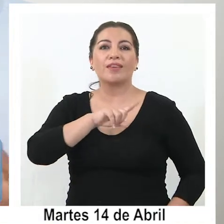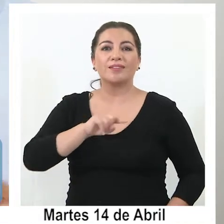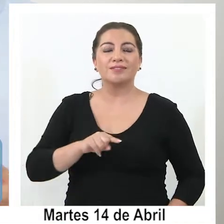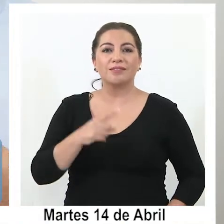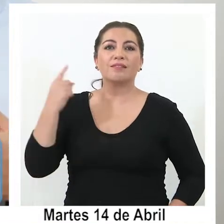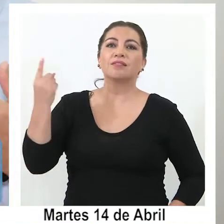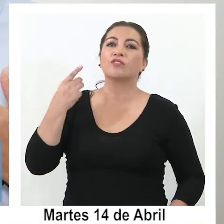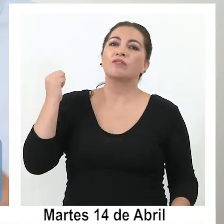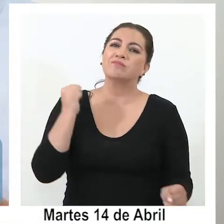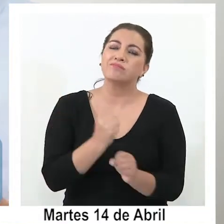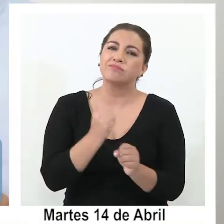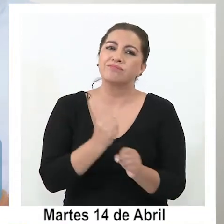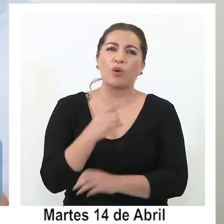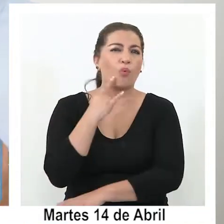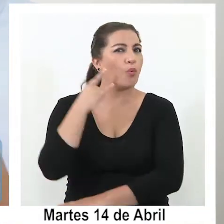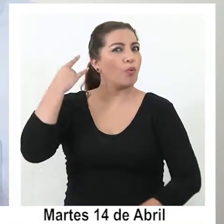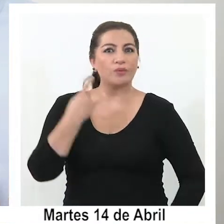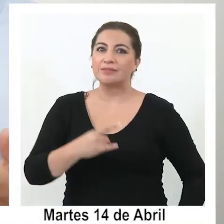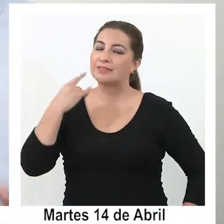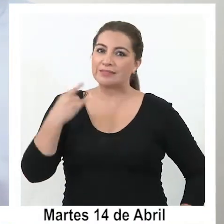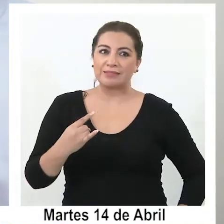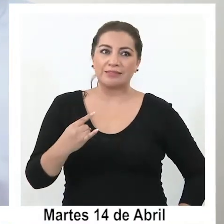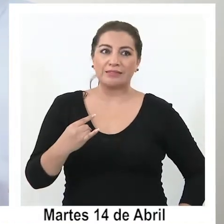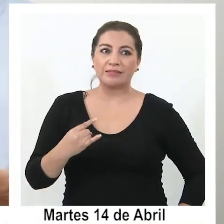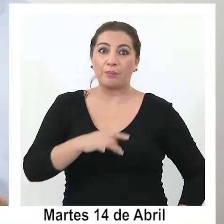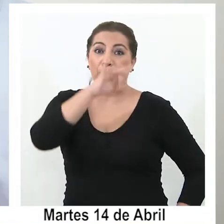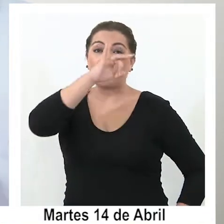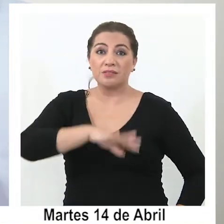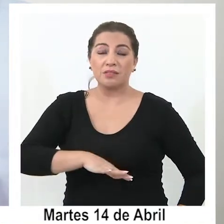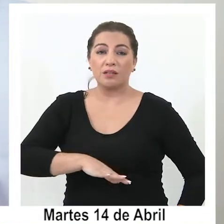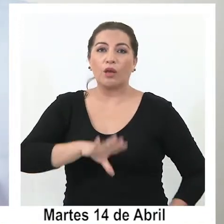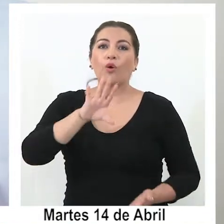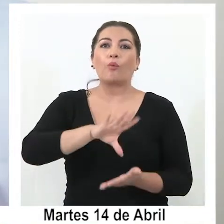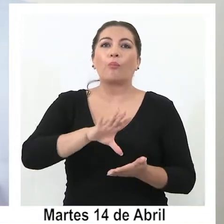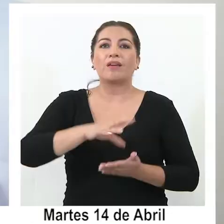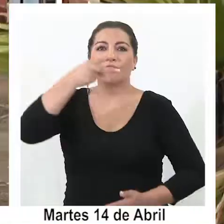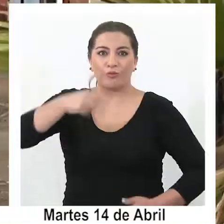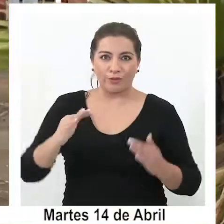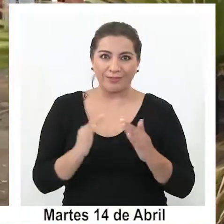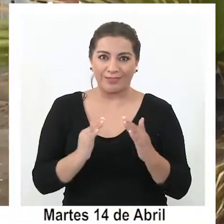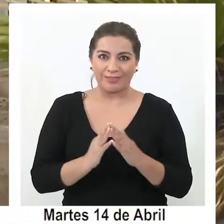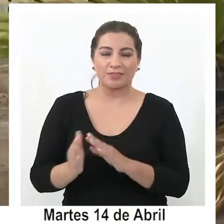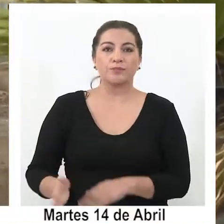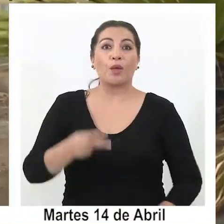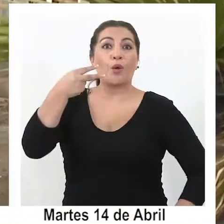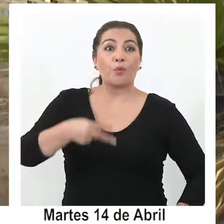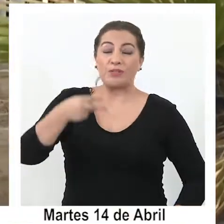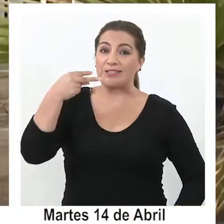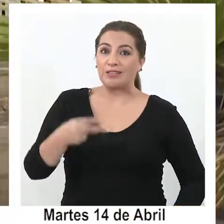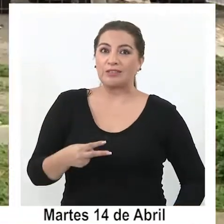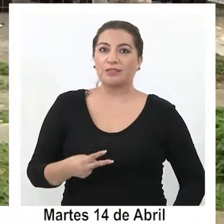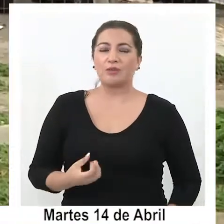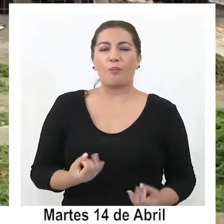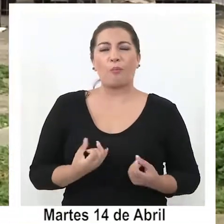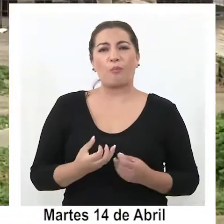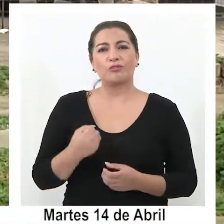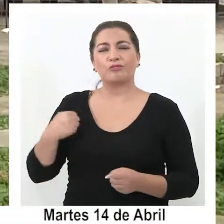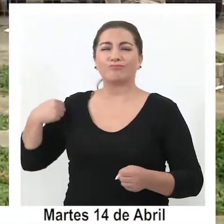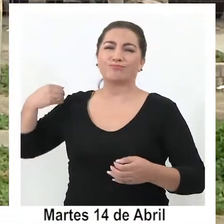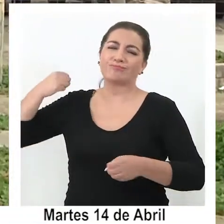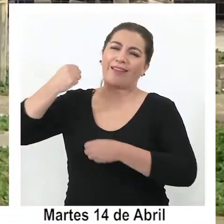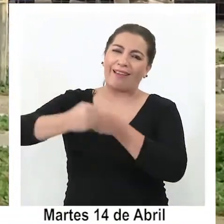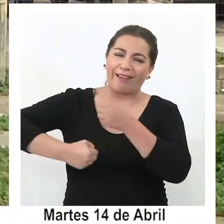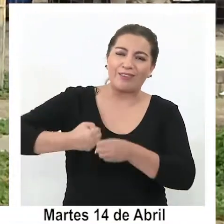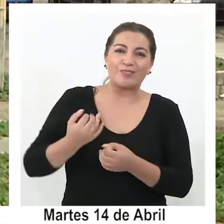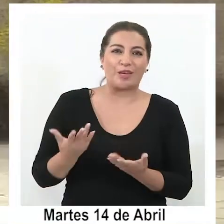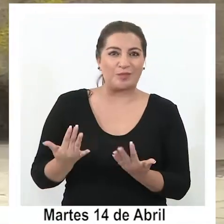hemos trabajado con sentido de urgencia para convertir a Chile en un país de propietarios. Una noticia que muchos llevaban años